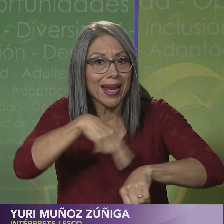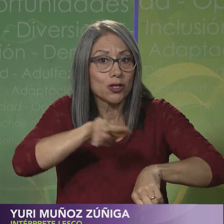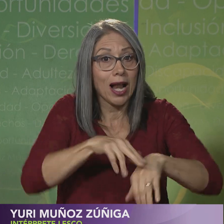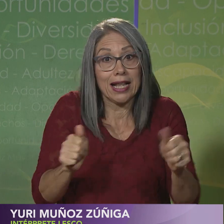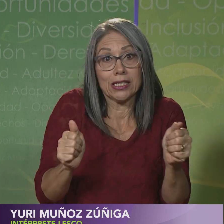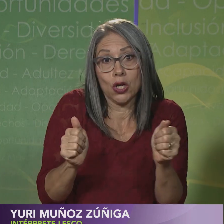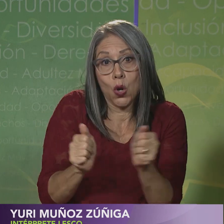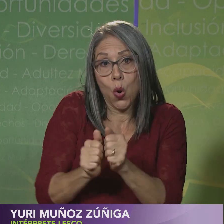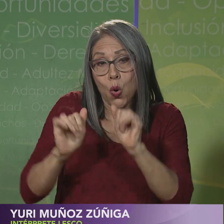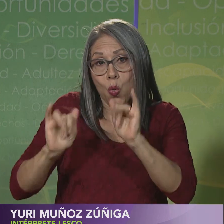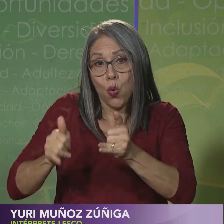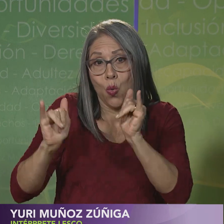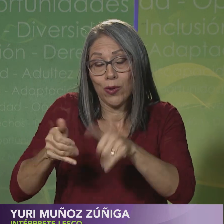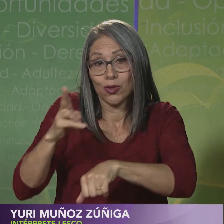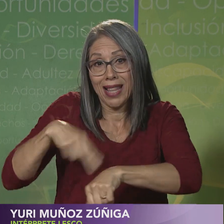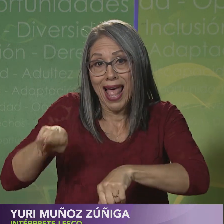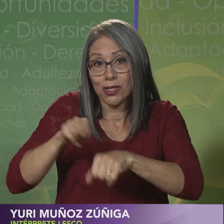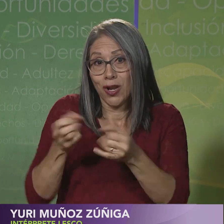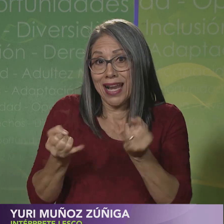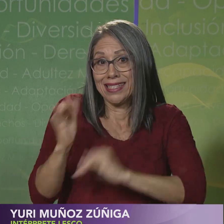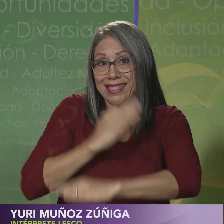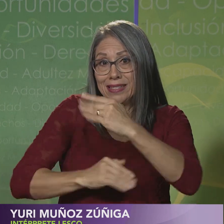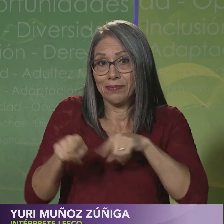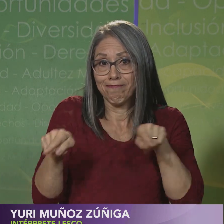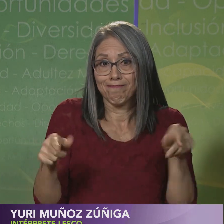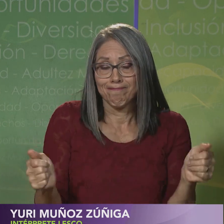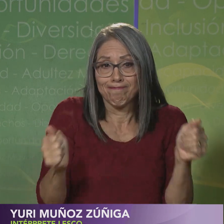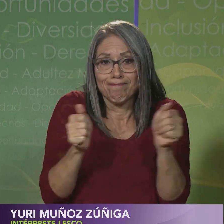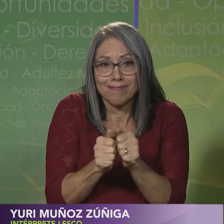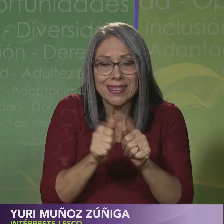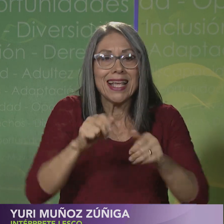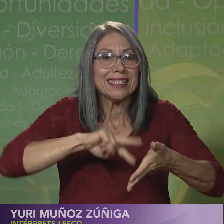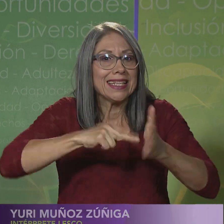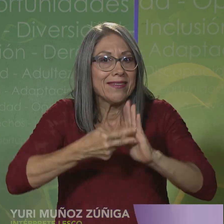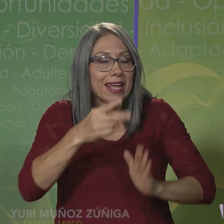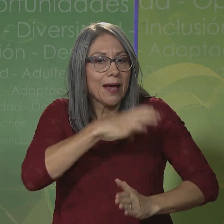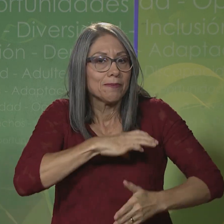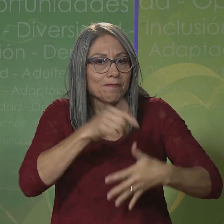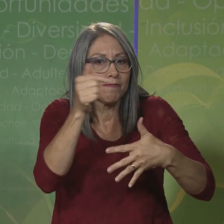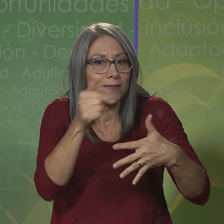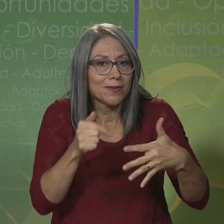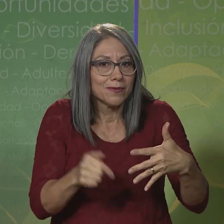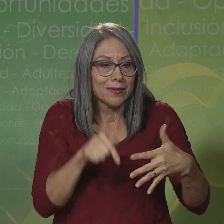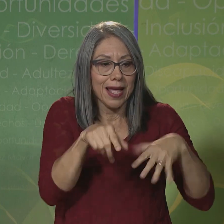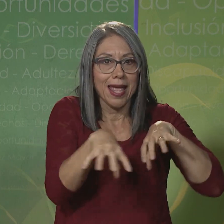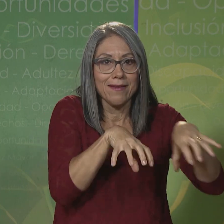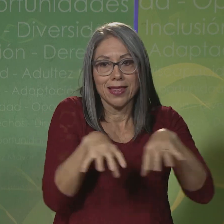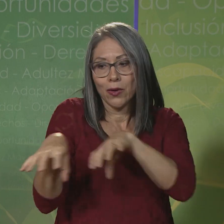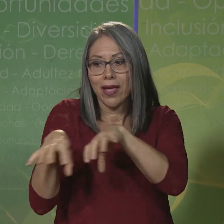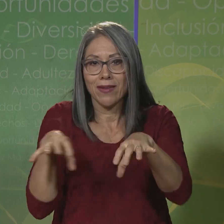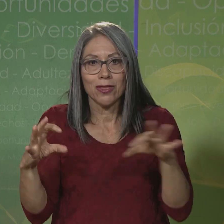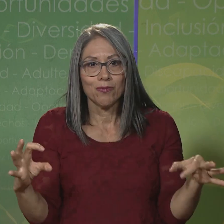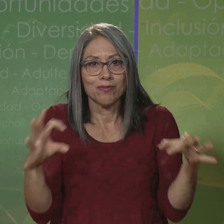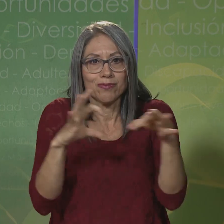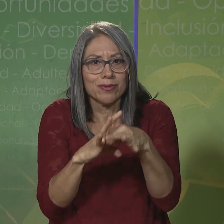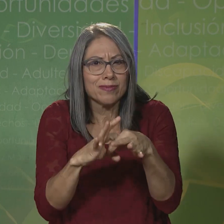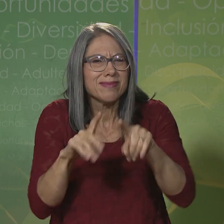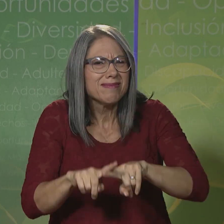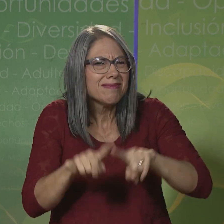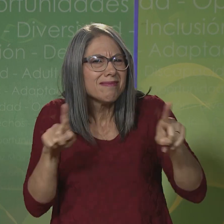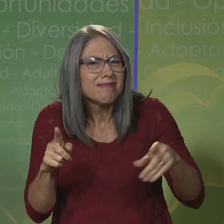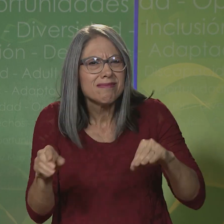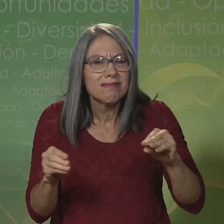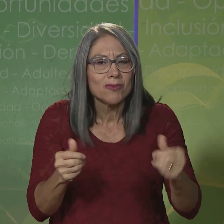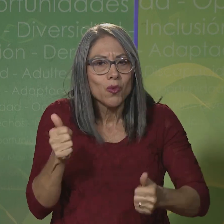con los Juegos Nacionales implica una serie de particularidades de un evento con respecto al otro. Una diferencia es que en los